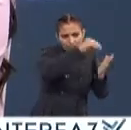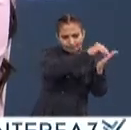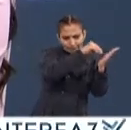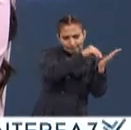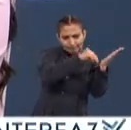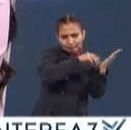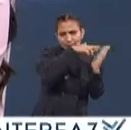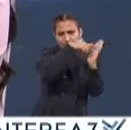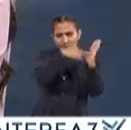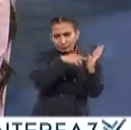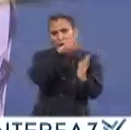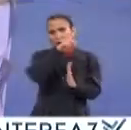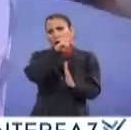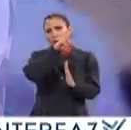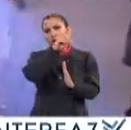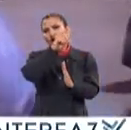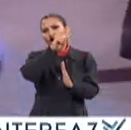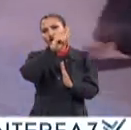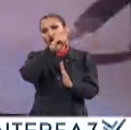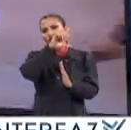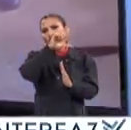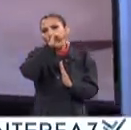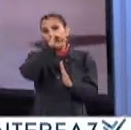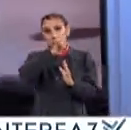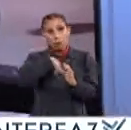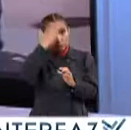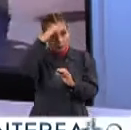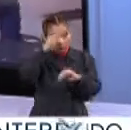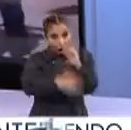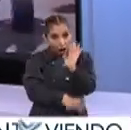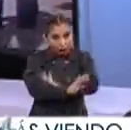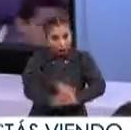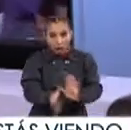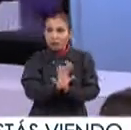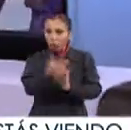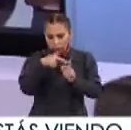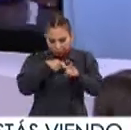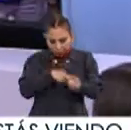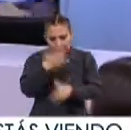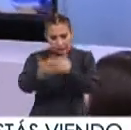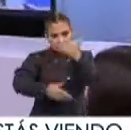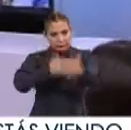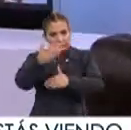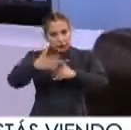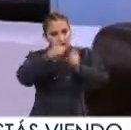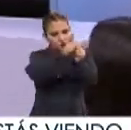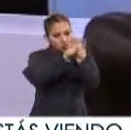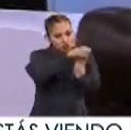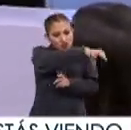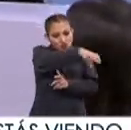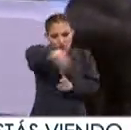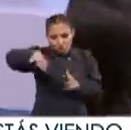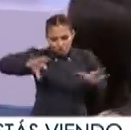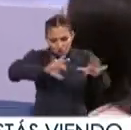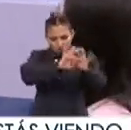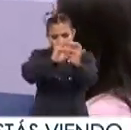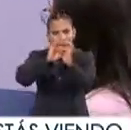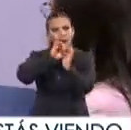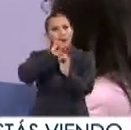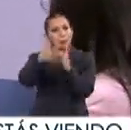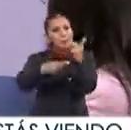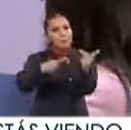implementando Pero definitivamente es una experiencia que no acaba, que no termina Trabajar en multidisciplinaridad también implica